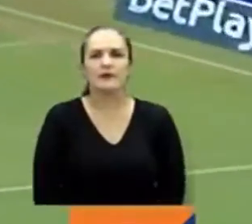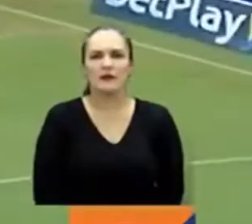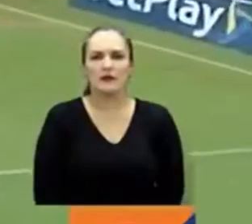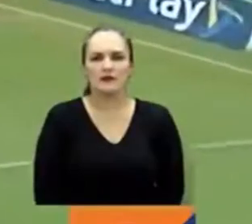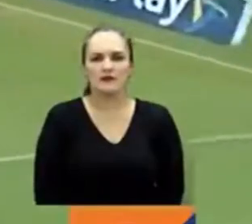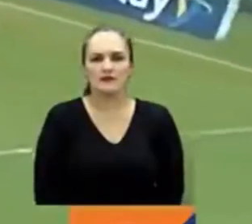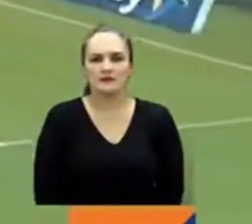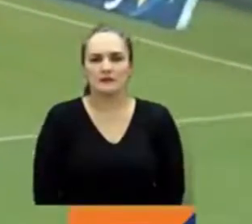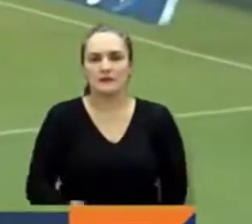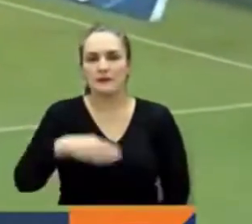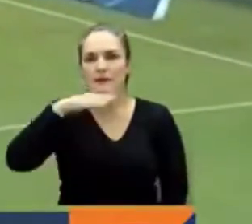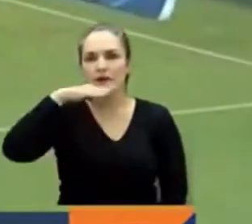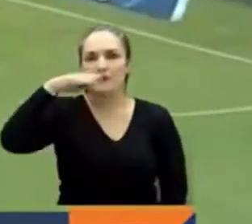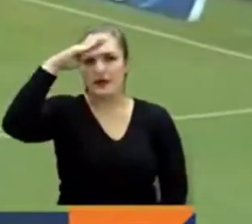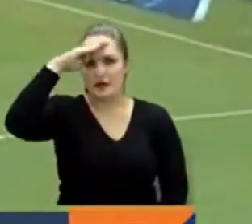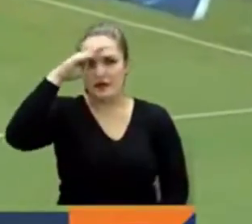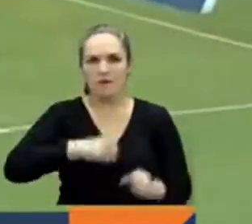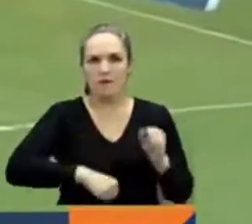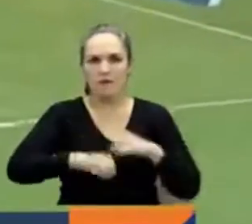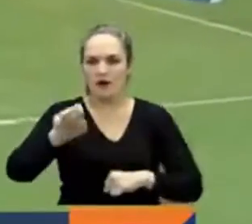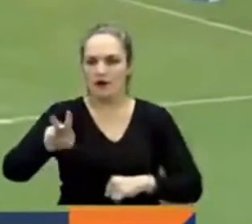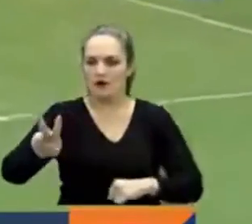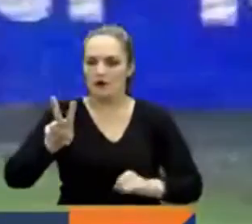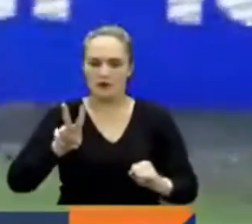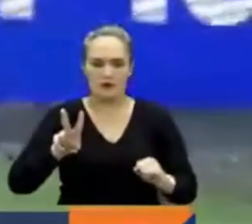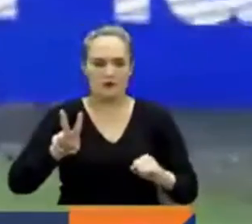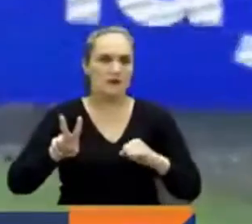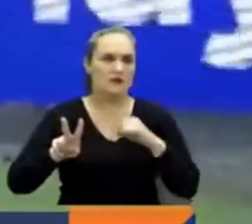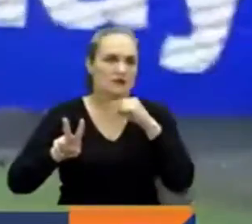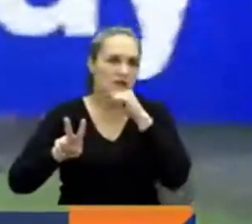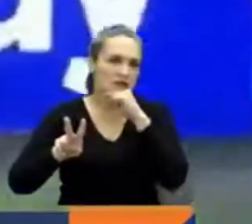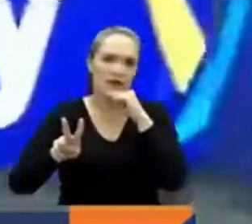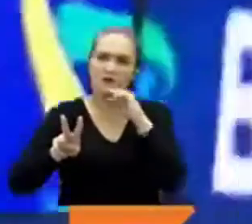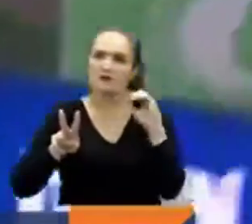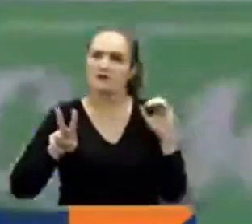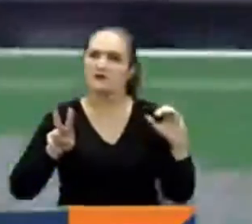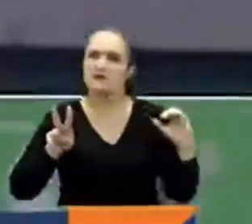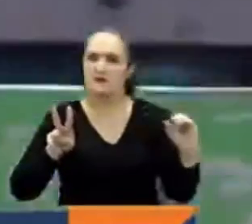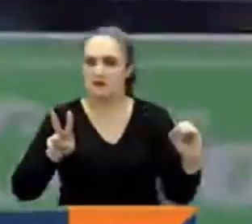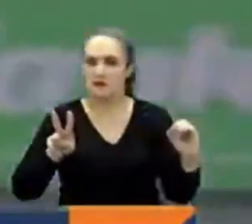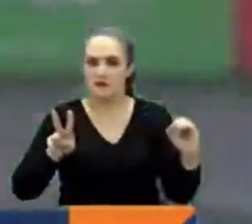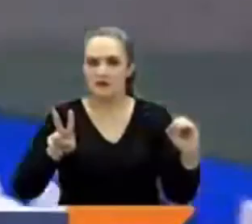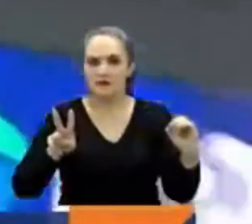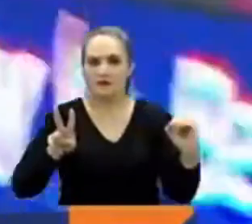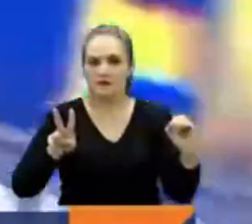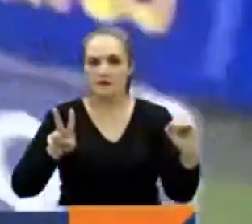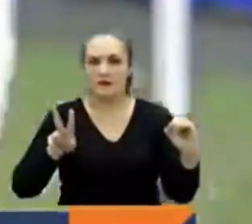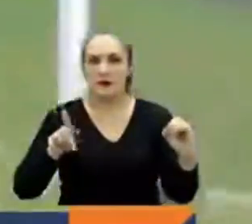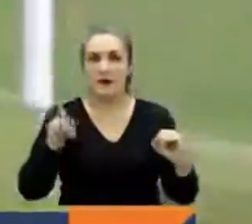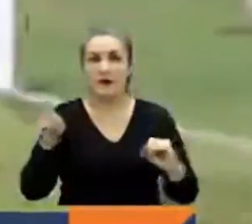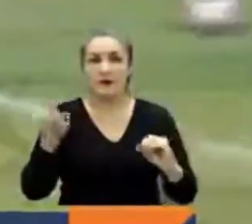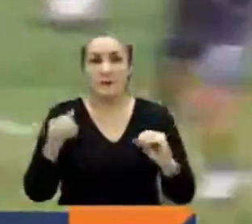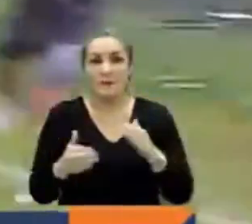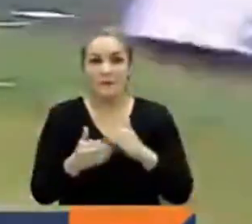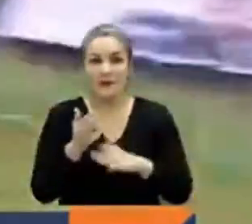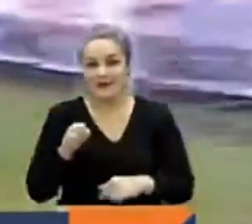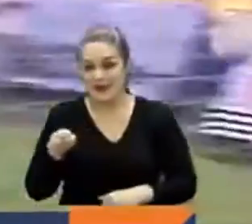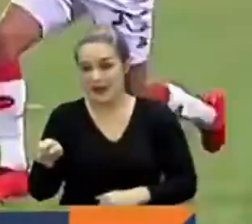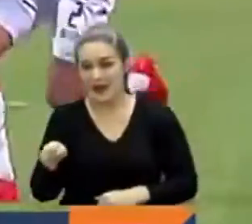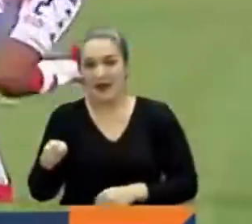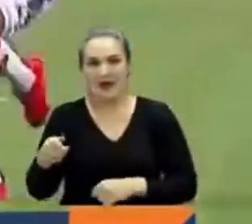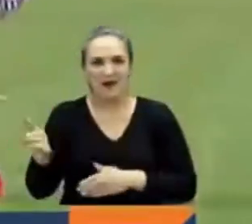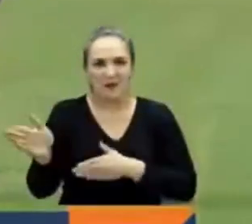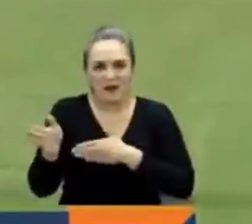Y Medellín también le ganó 2-0 a Santa Fe con la pelota quieta. Jorge Segura se levantó superando a toda la saga cardenal para el 1-0 del